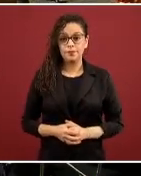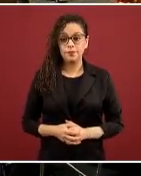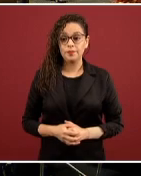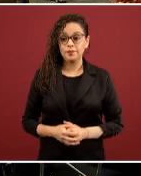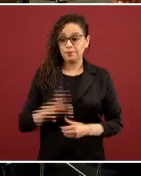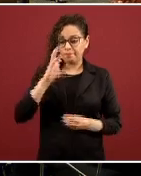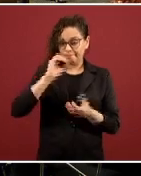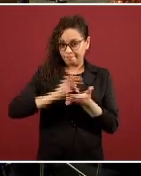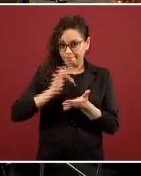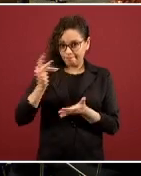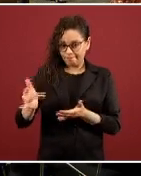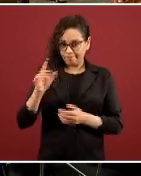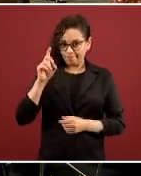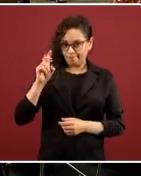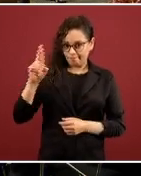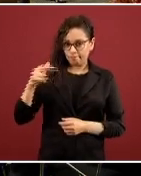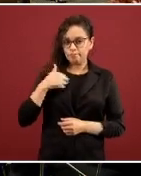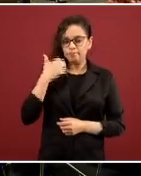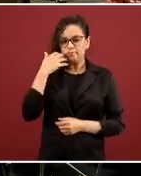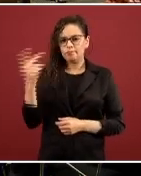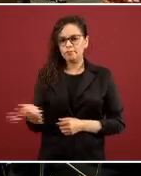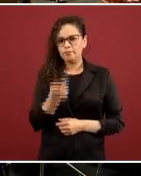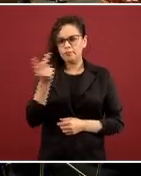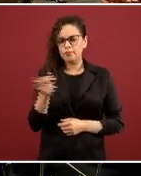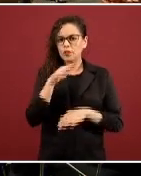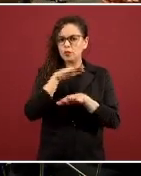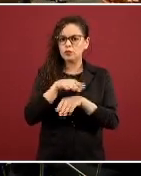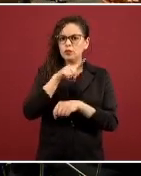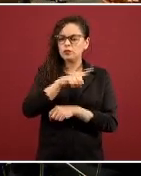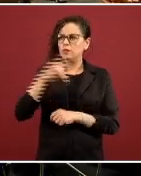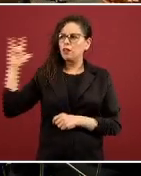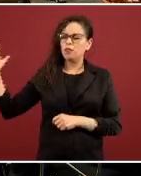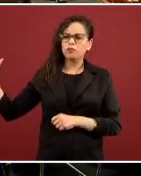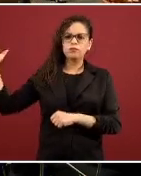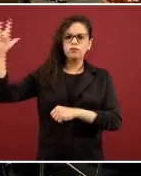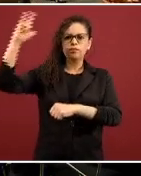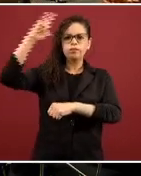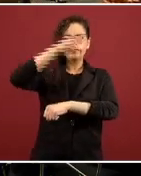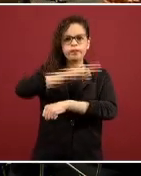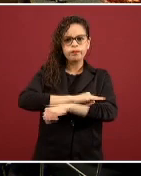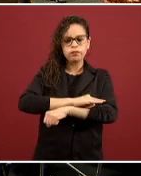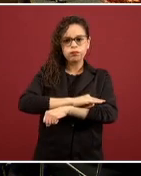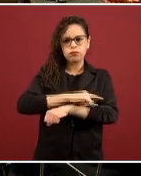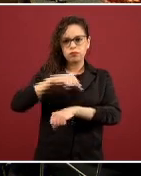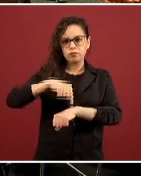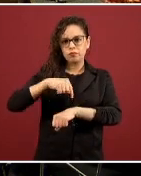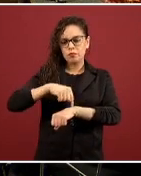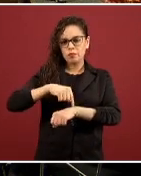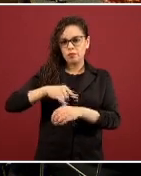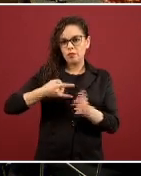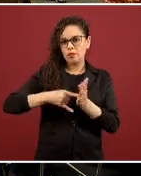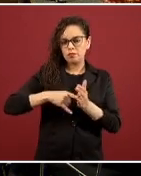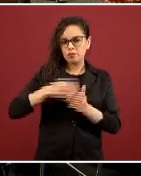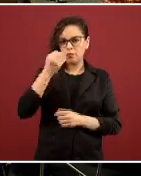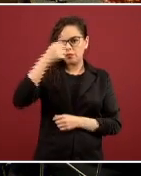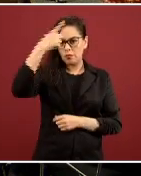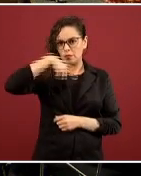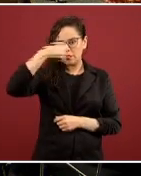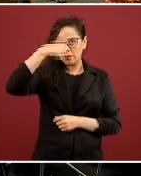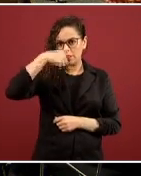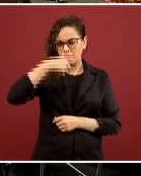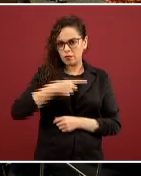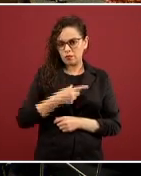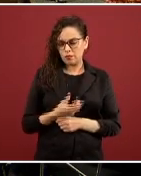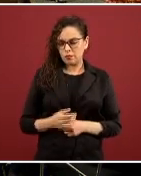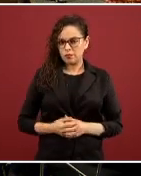Gracias, doctor. Preguntarle sobre el avión que va a aterrizar a las 9 de la noche, tenemos el horario.